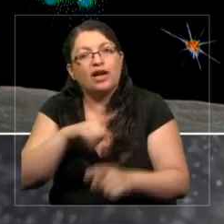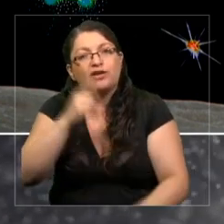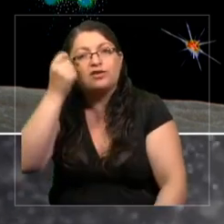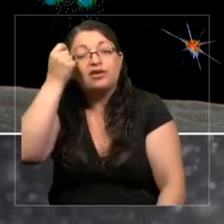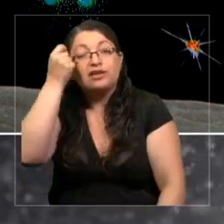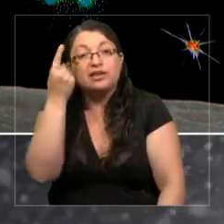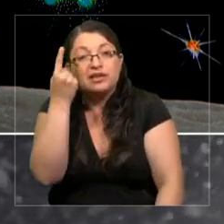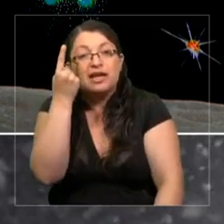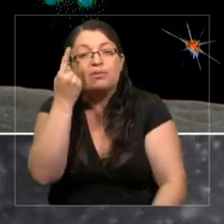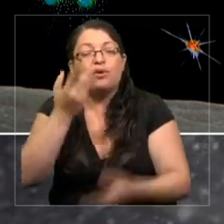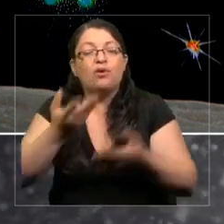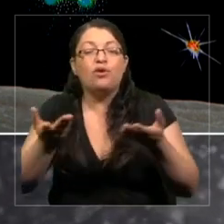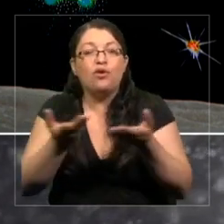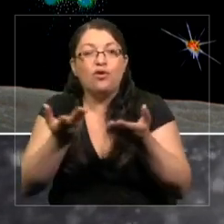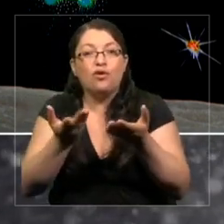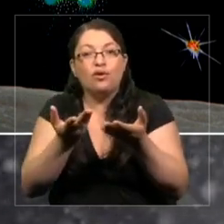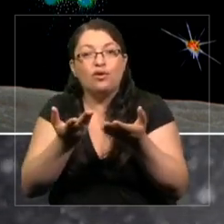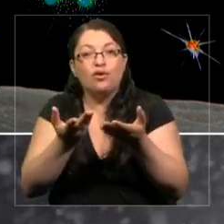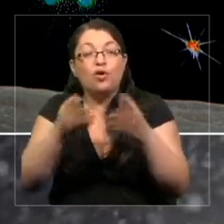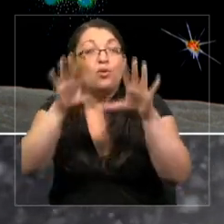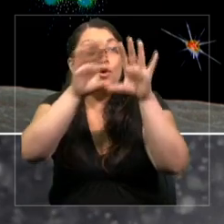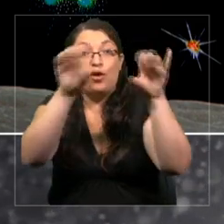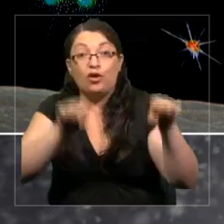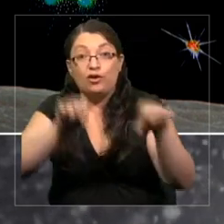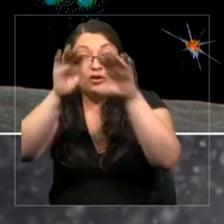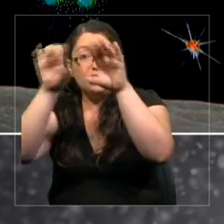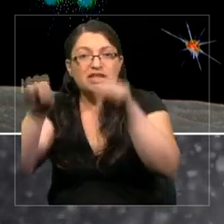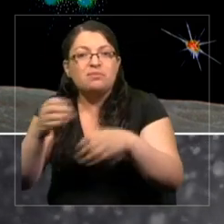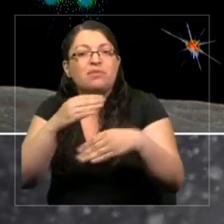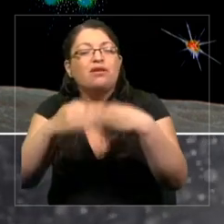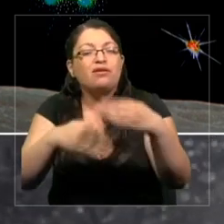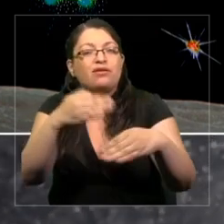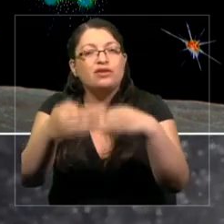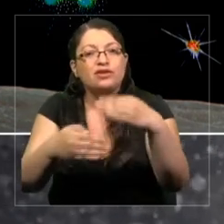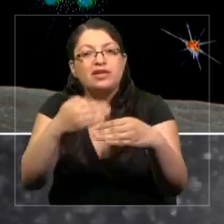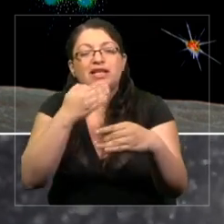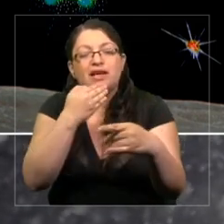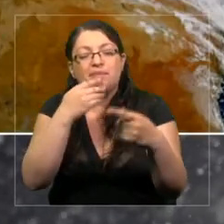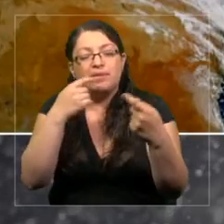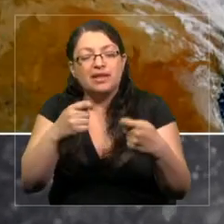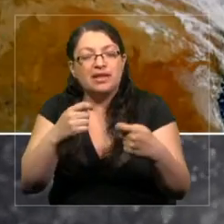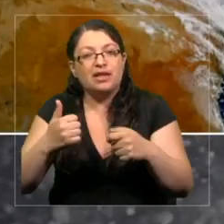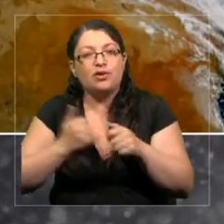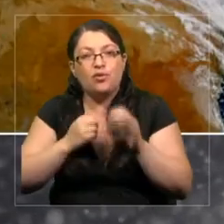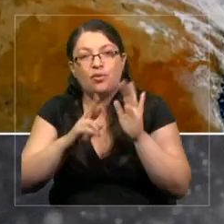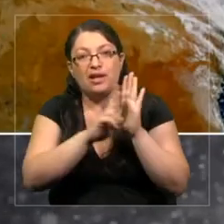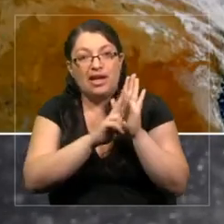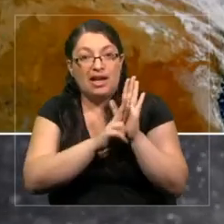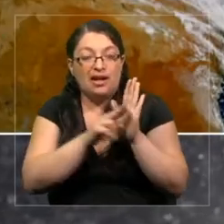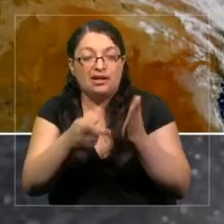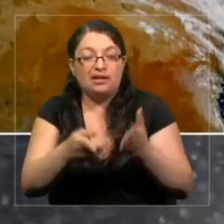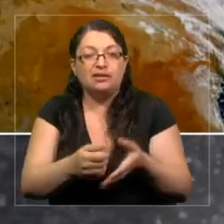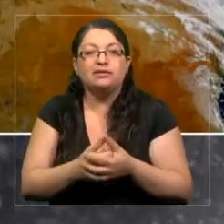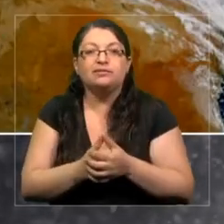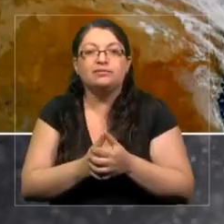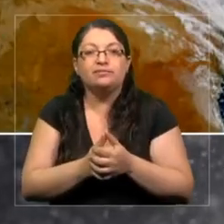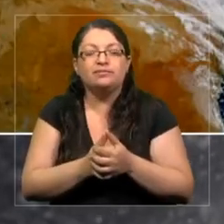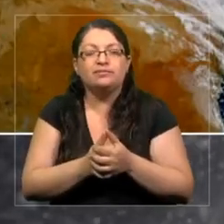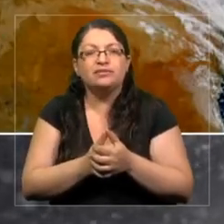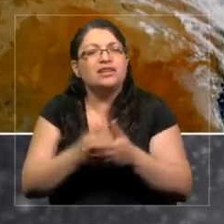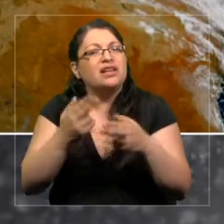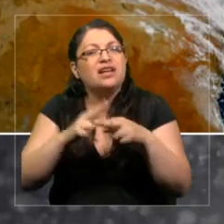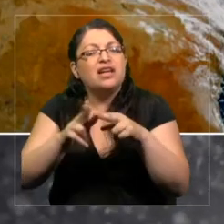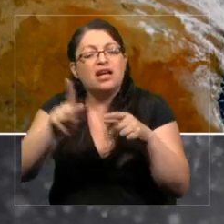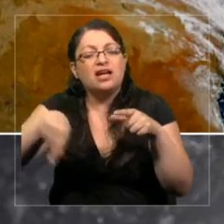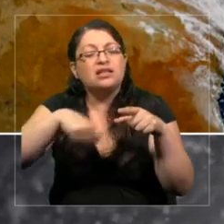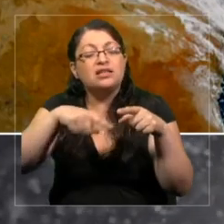cómo funcionan los sistemas y seguir las reglas de este juego. ¿Qué es lo que hace nuestro planeta tan